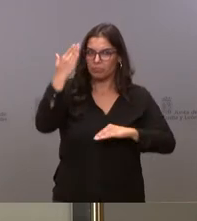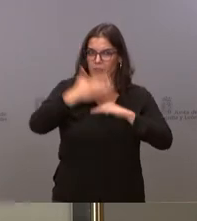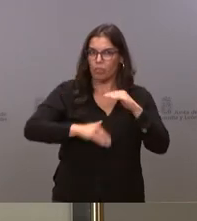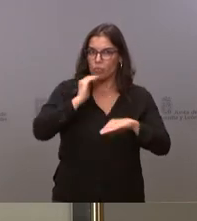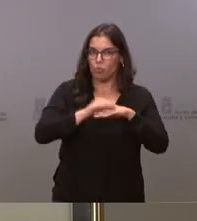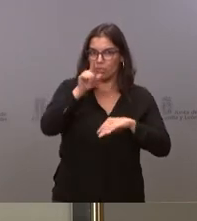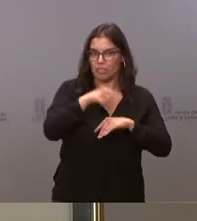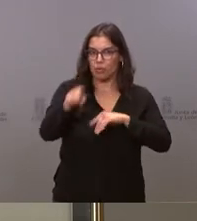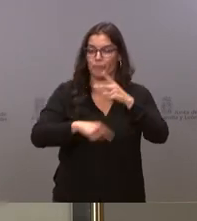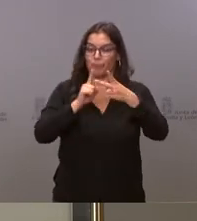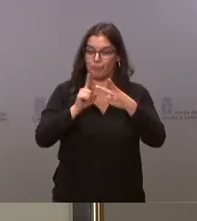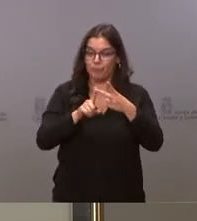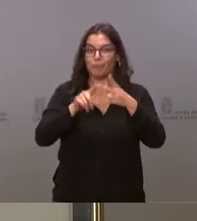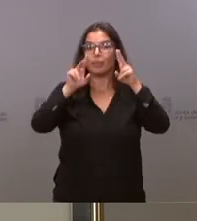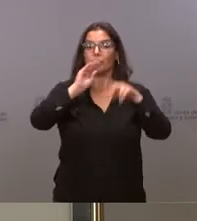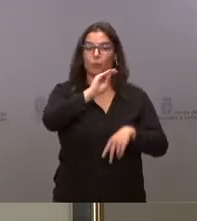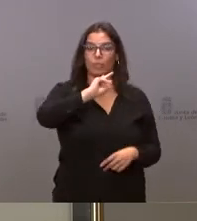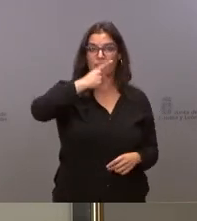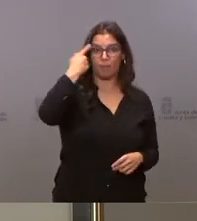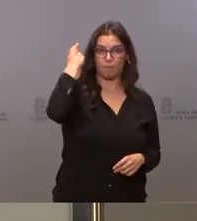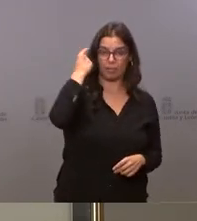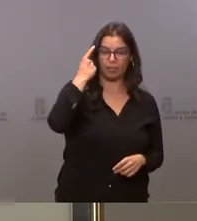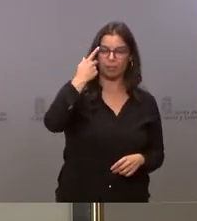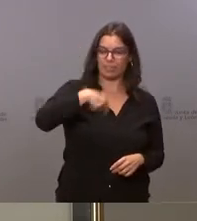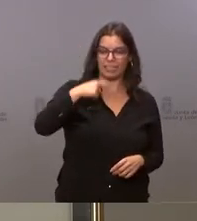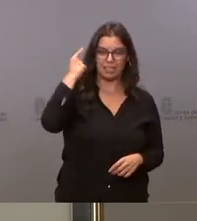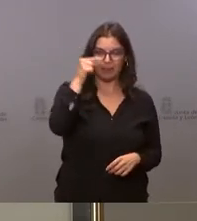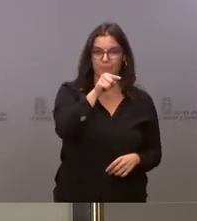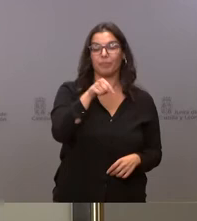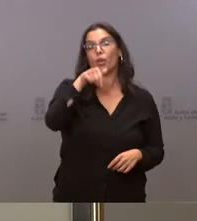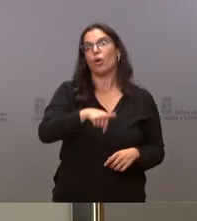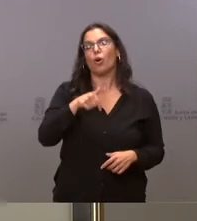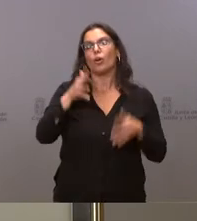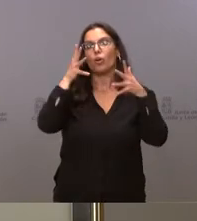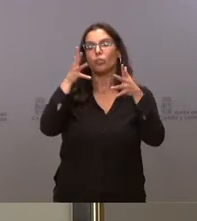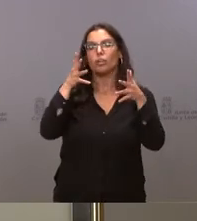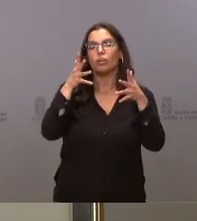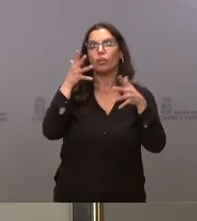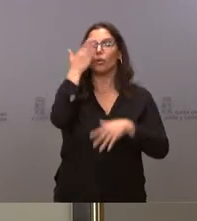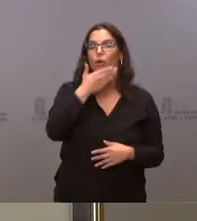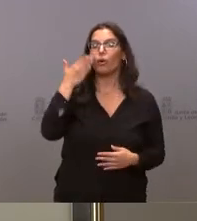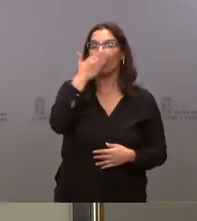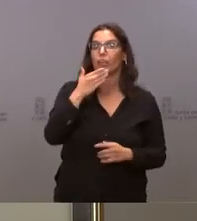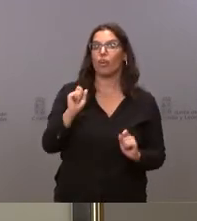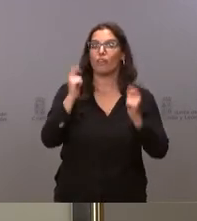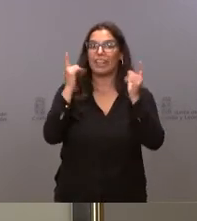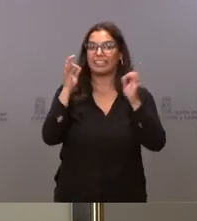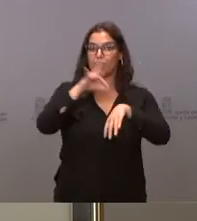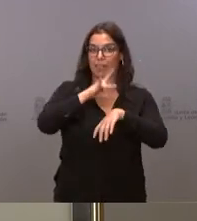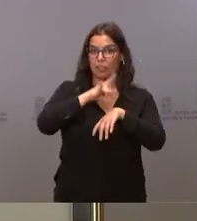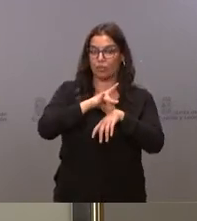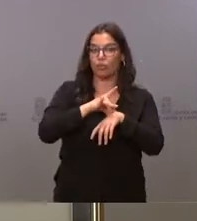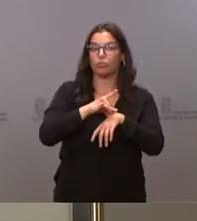y luego para el vicepresidente hoy el Consejo de Colegios Oficiales de Médicos